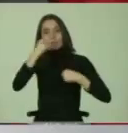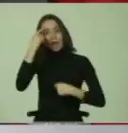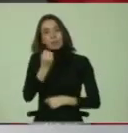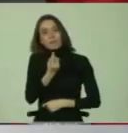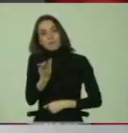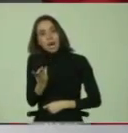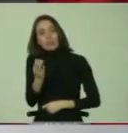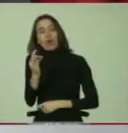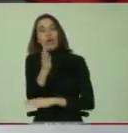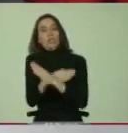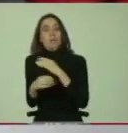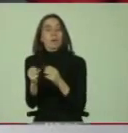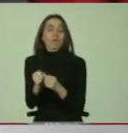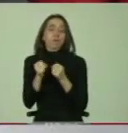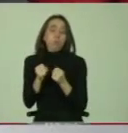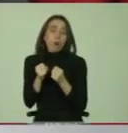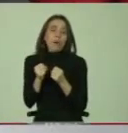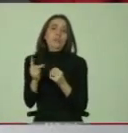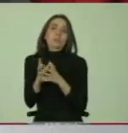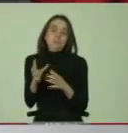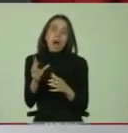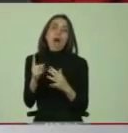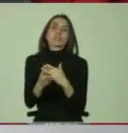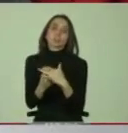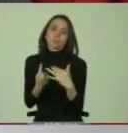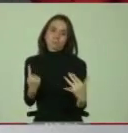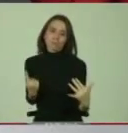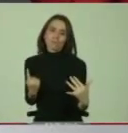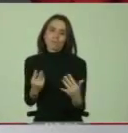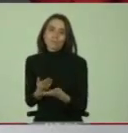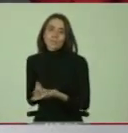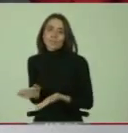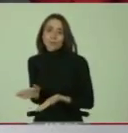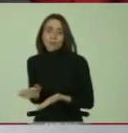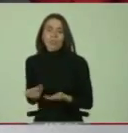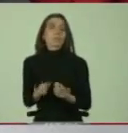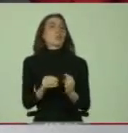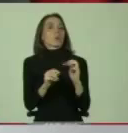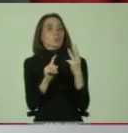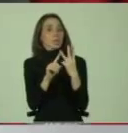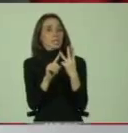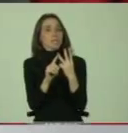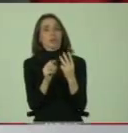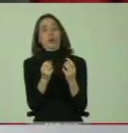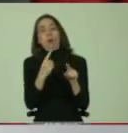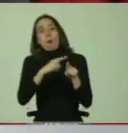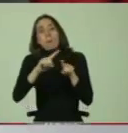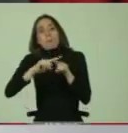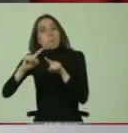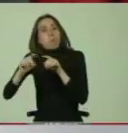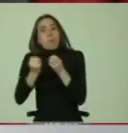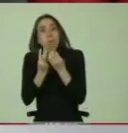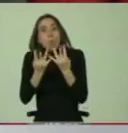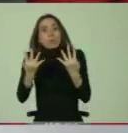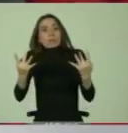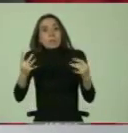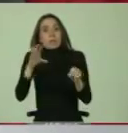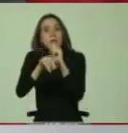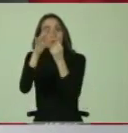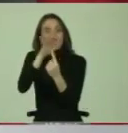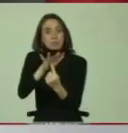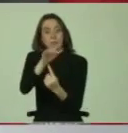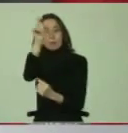discapacidades más severas. Y un tercer elemento es la múltiple discriminación. Hay personas,